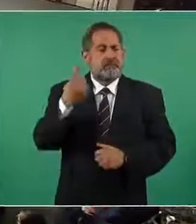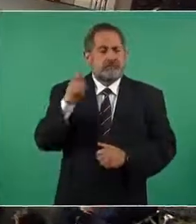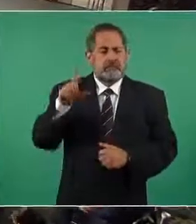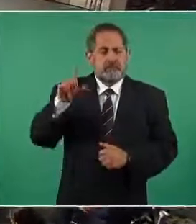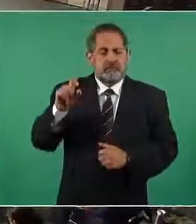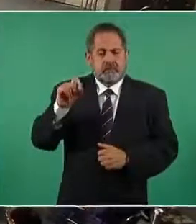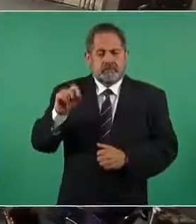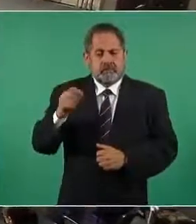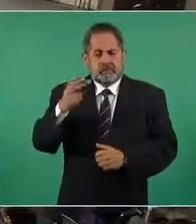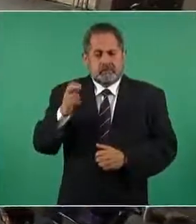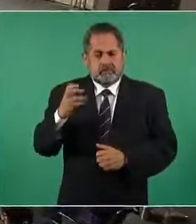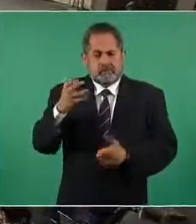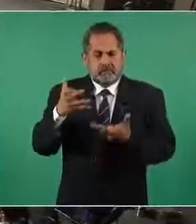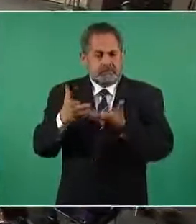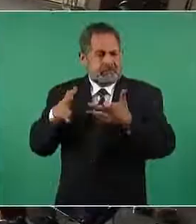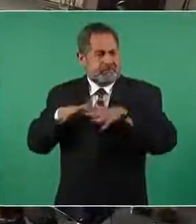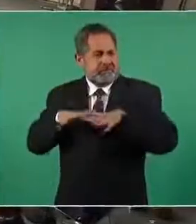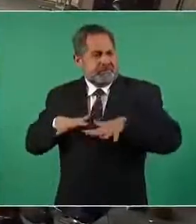hectáreas